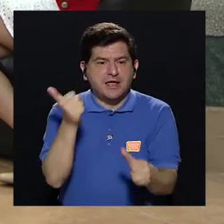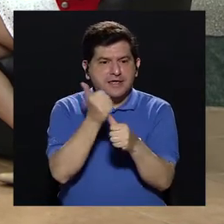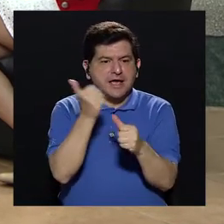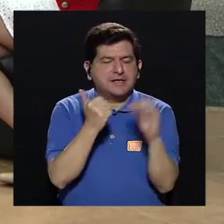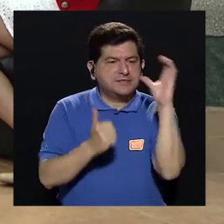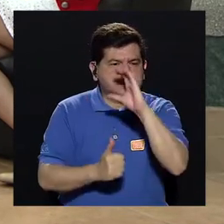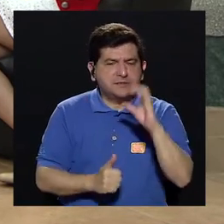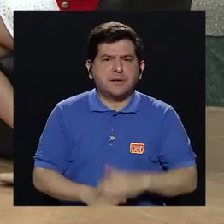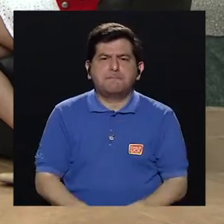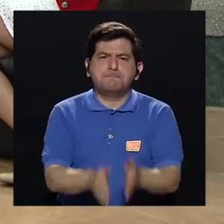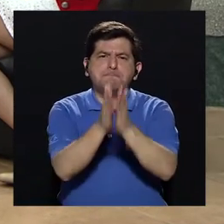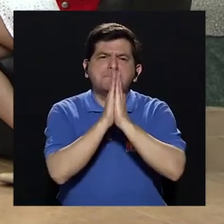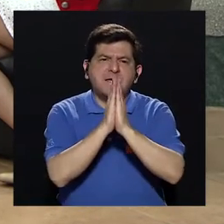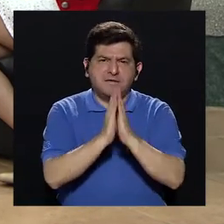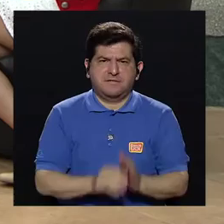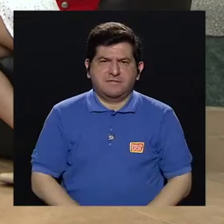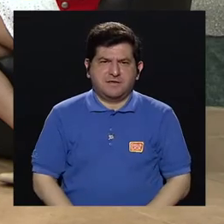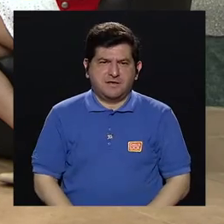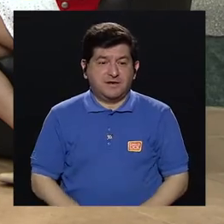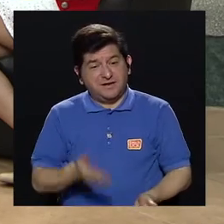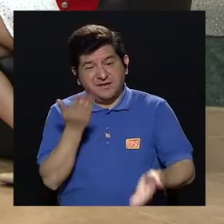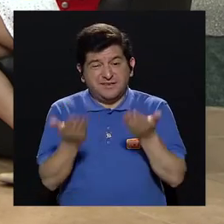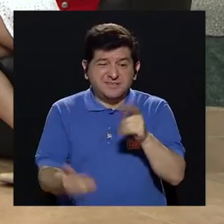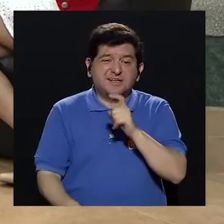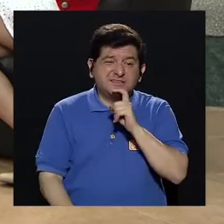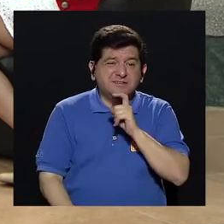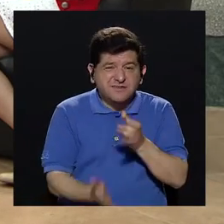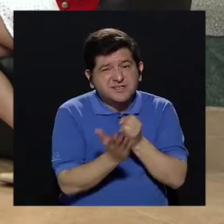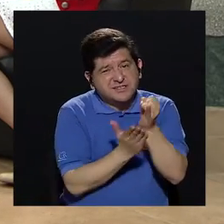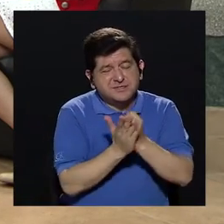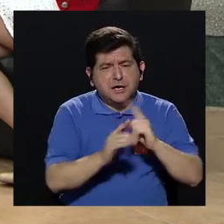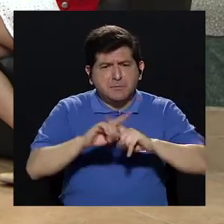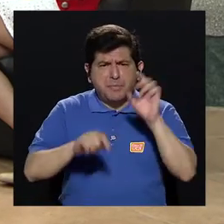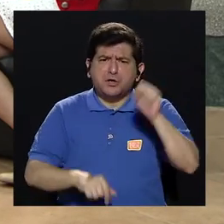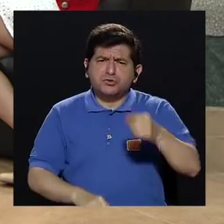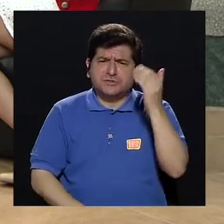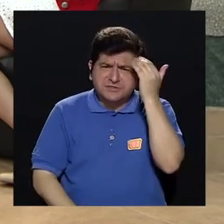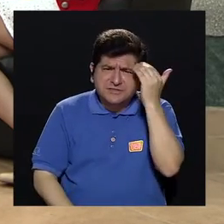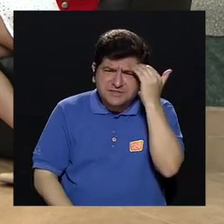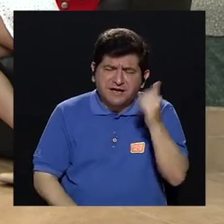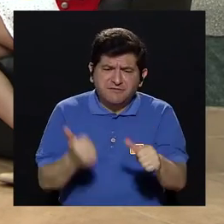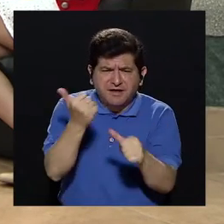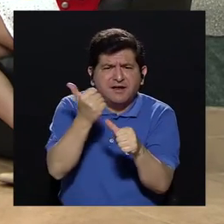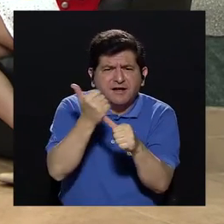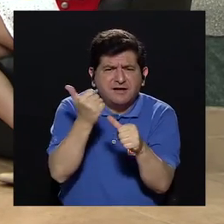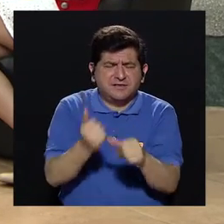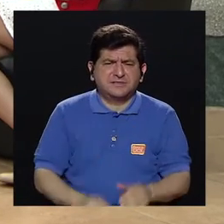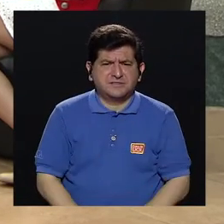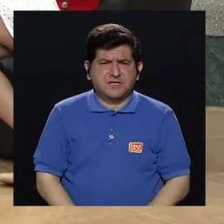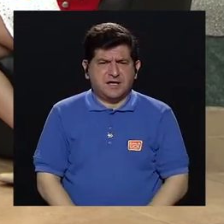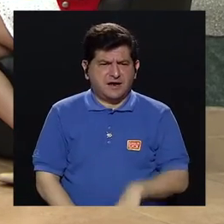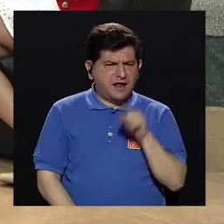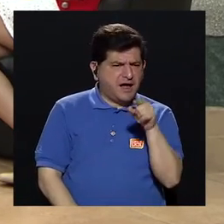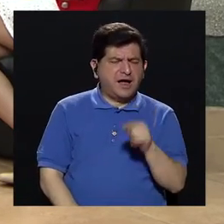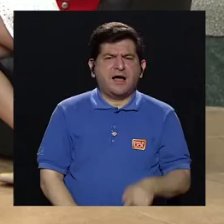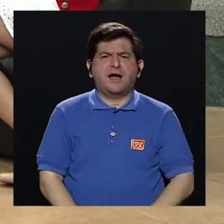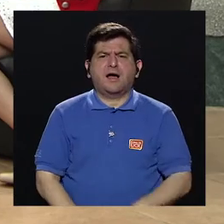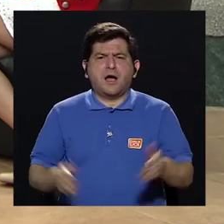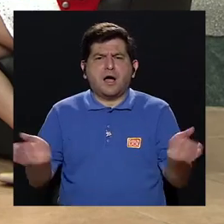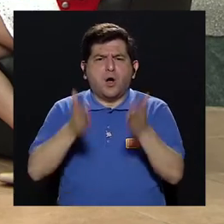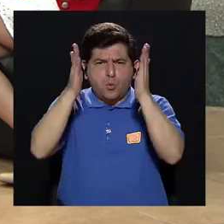asesorarse, tal vez pedirle, investigar es pedirle mucho a la gente, pero sin mínimo asesorarse, existe la figura, un